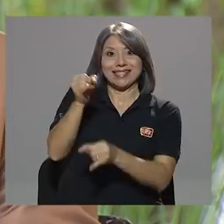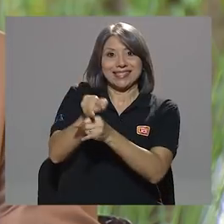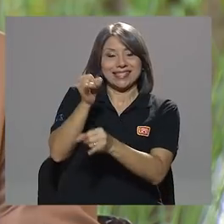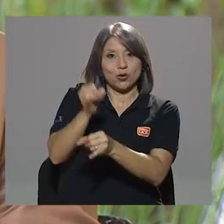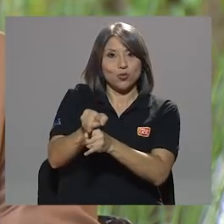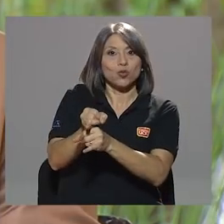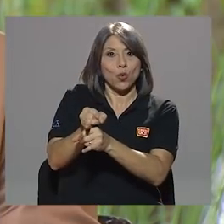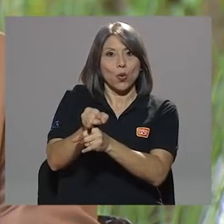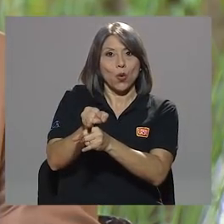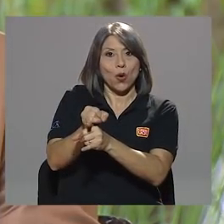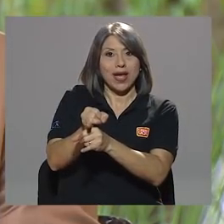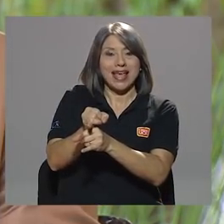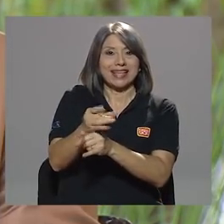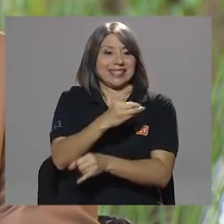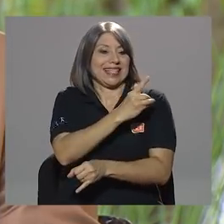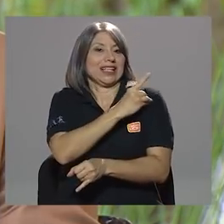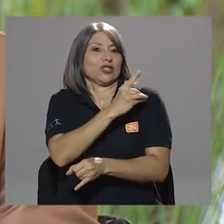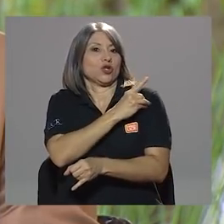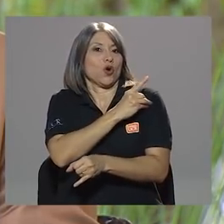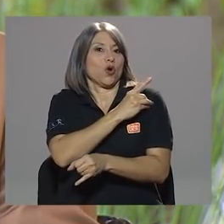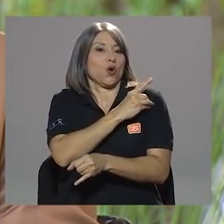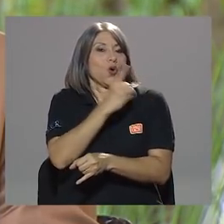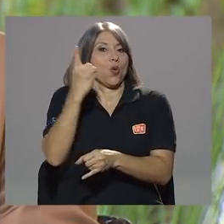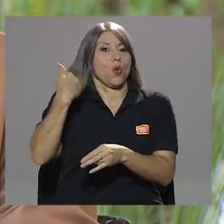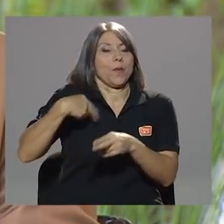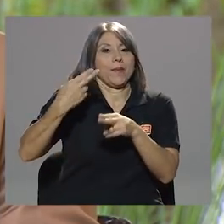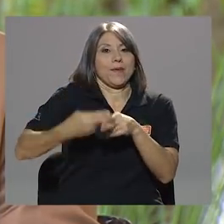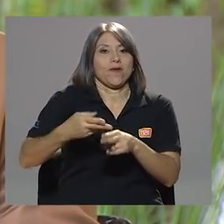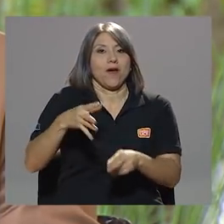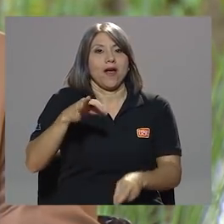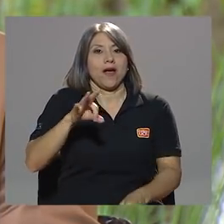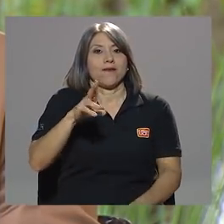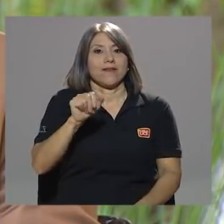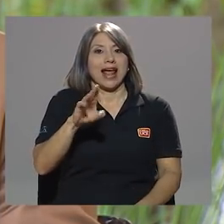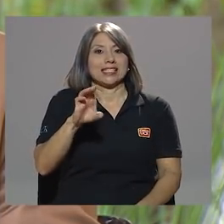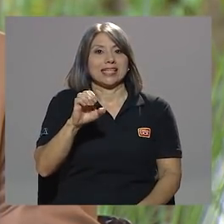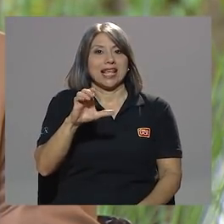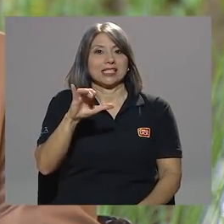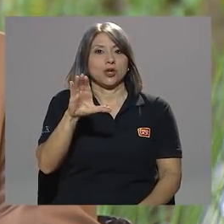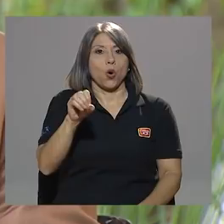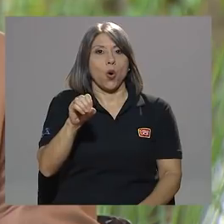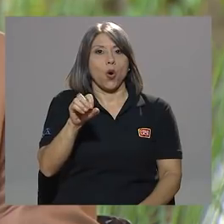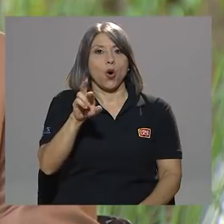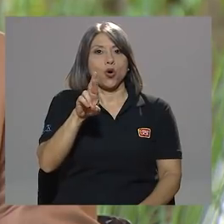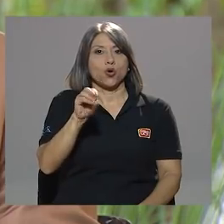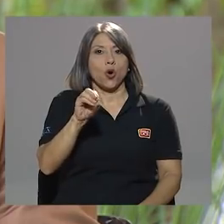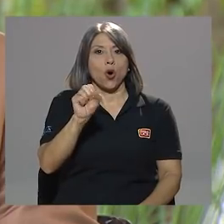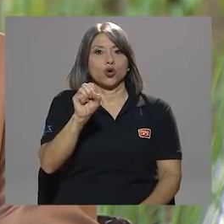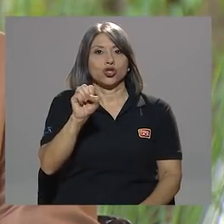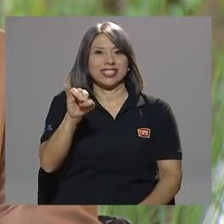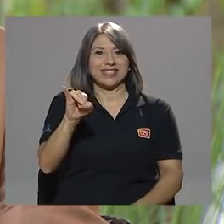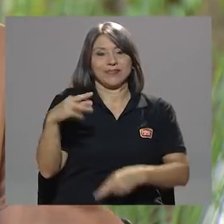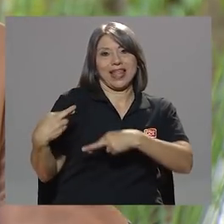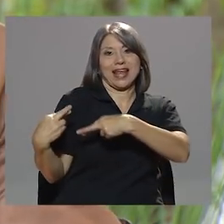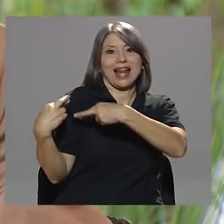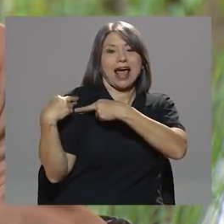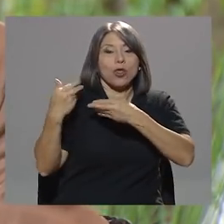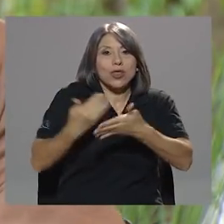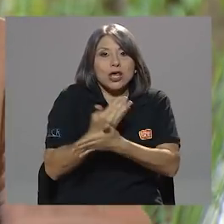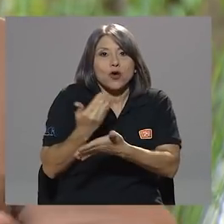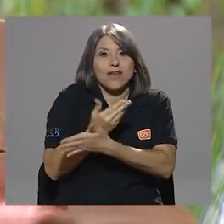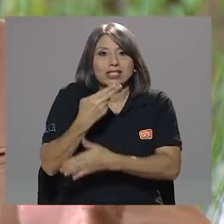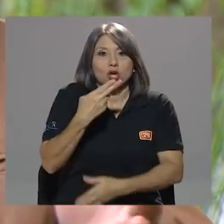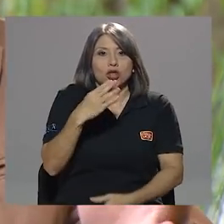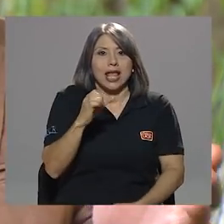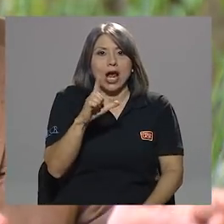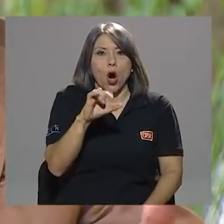direccionado por un funcionario que se llama Francesco Rossi, encargado de innovación de holding. Entonces, venimos